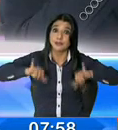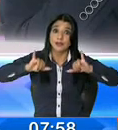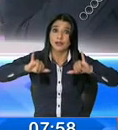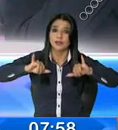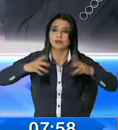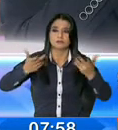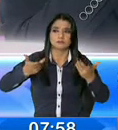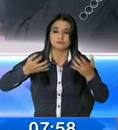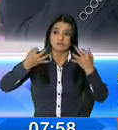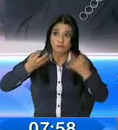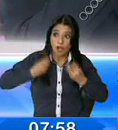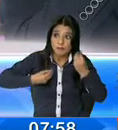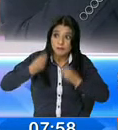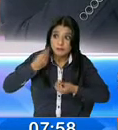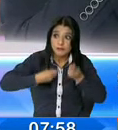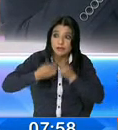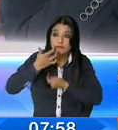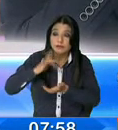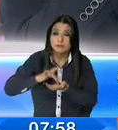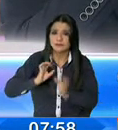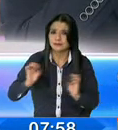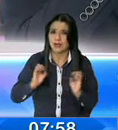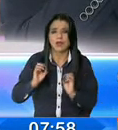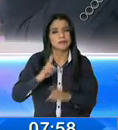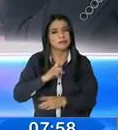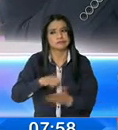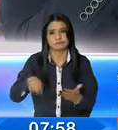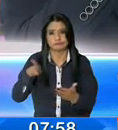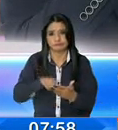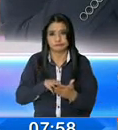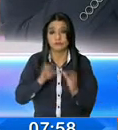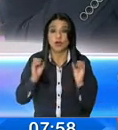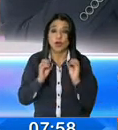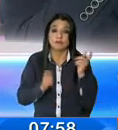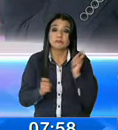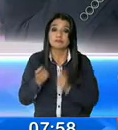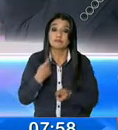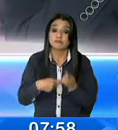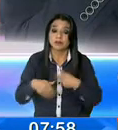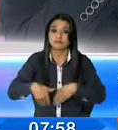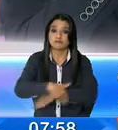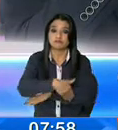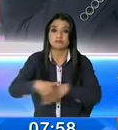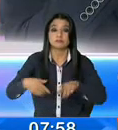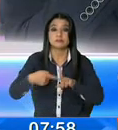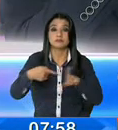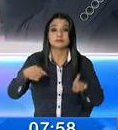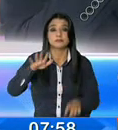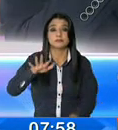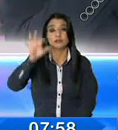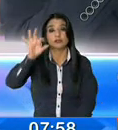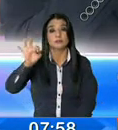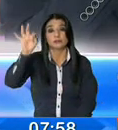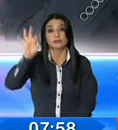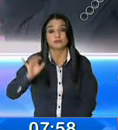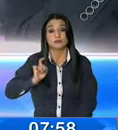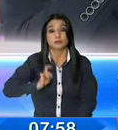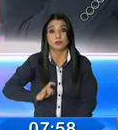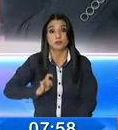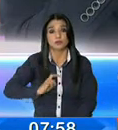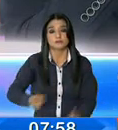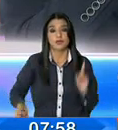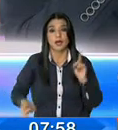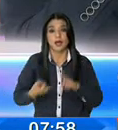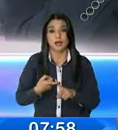son de primera necesidad. Asimismo, tenemos para las personas que venden en la calle desde el 5% de un salario mínimo vital hasta